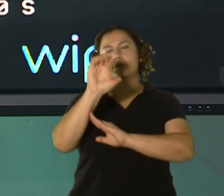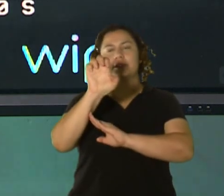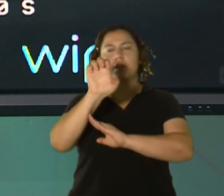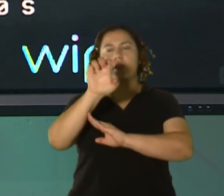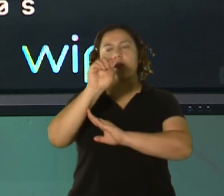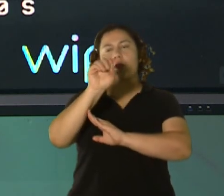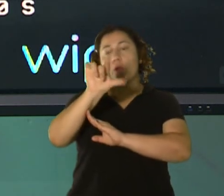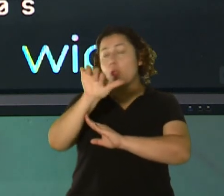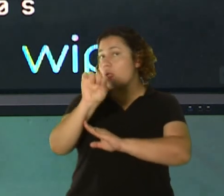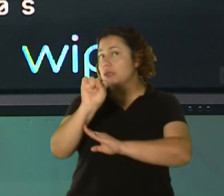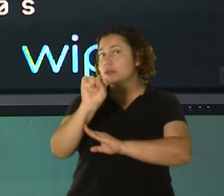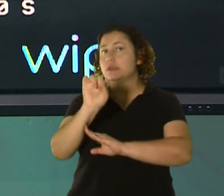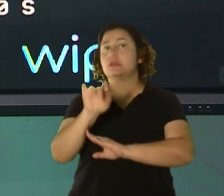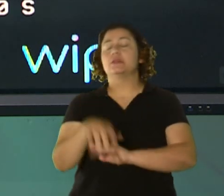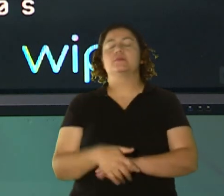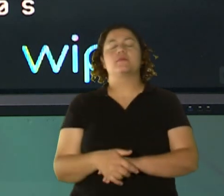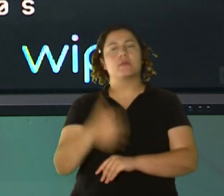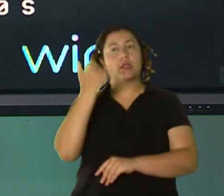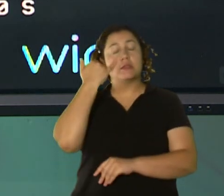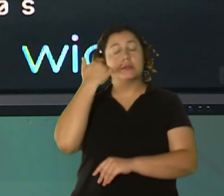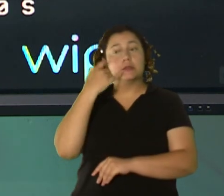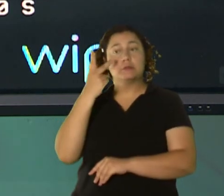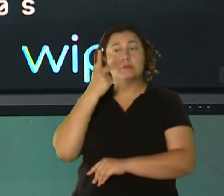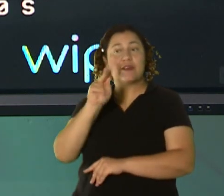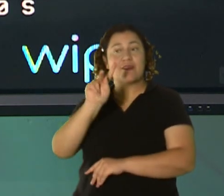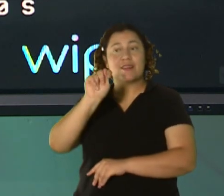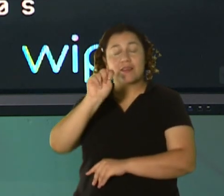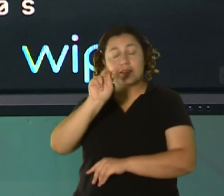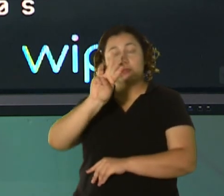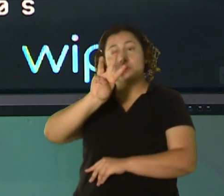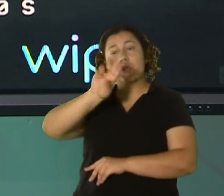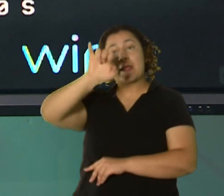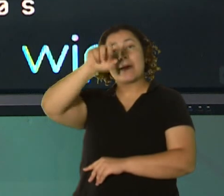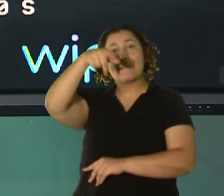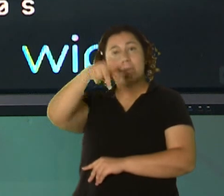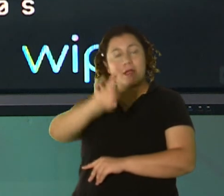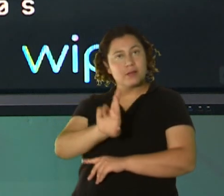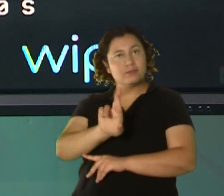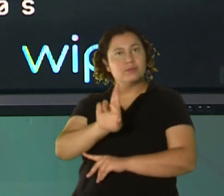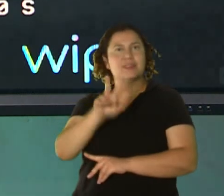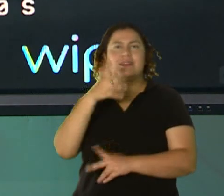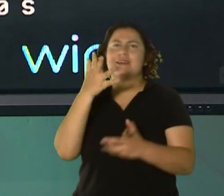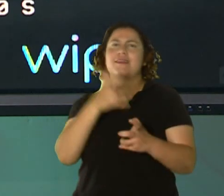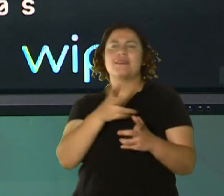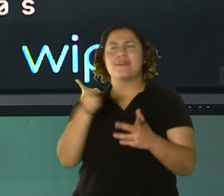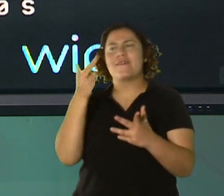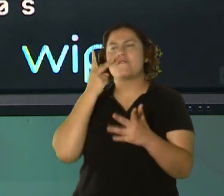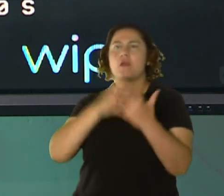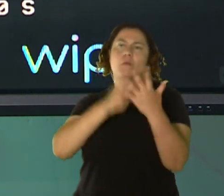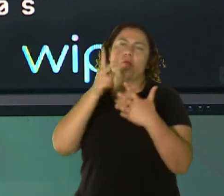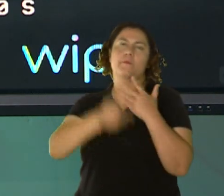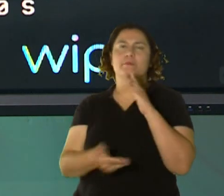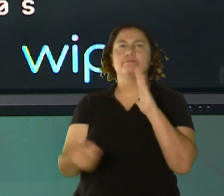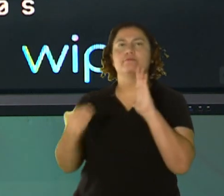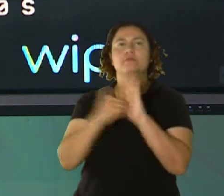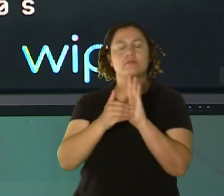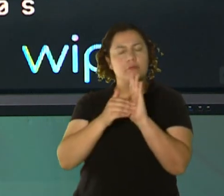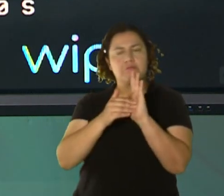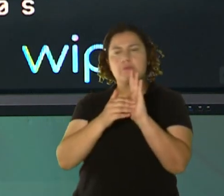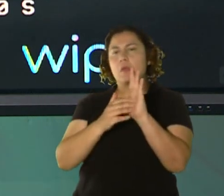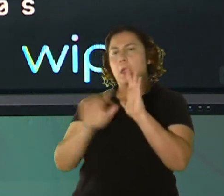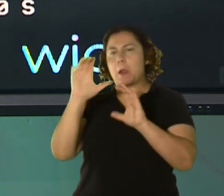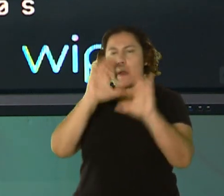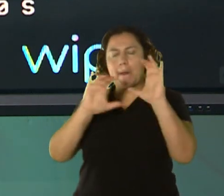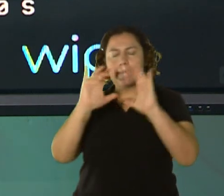Oiga, si está viéndonos por el canal de WIPR y quiere volver a ver el programa, entre a YouTube,